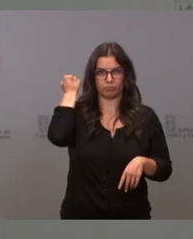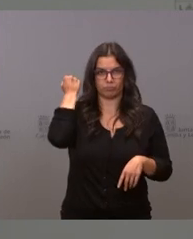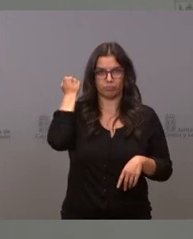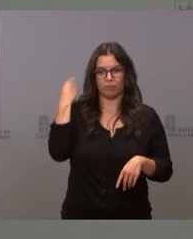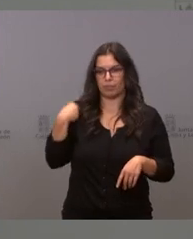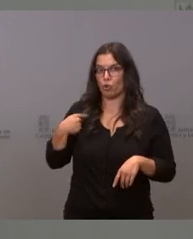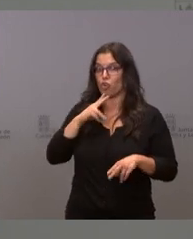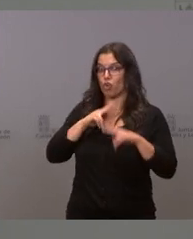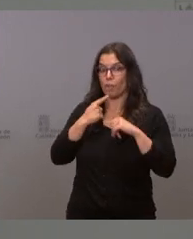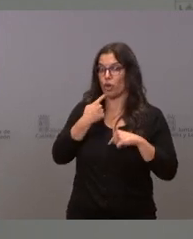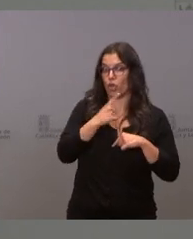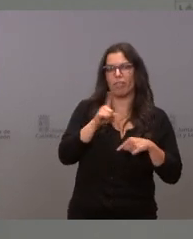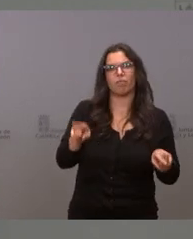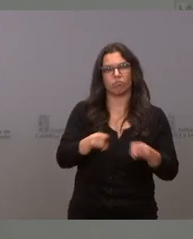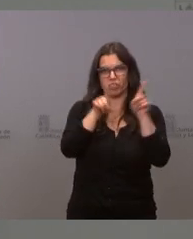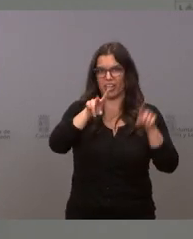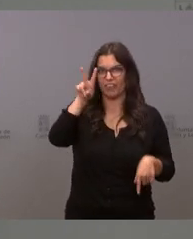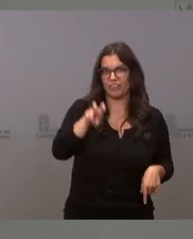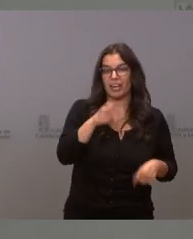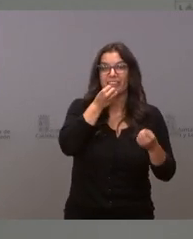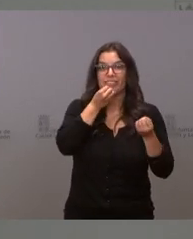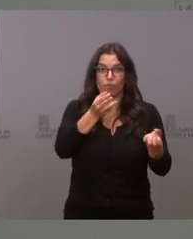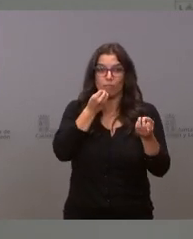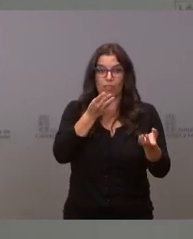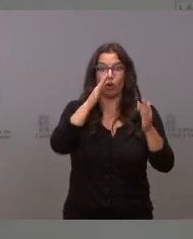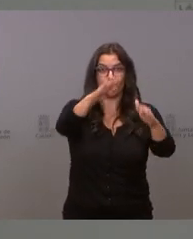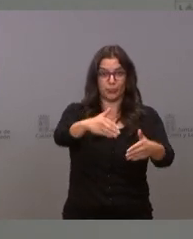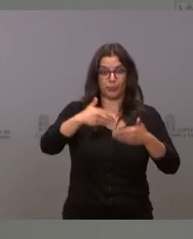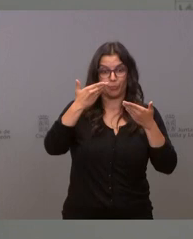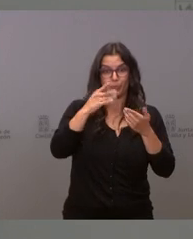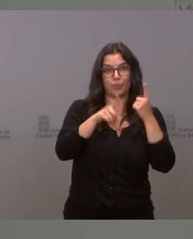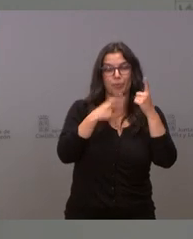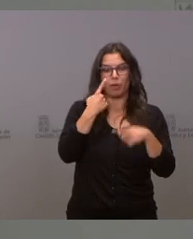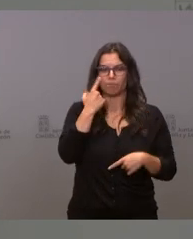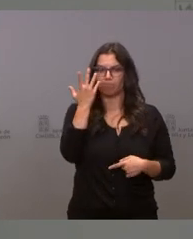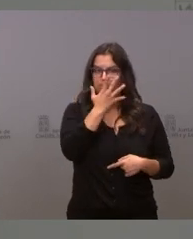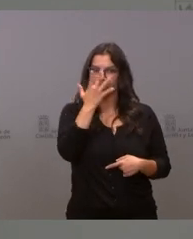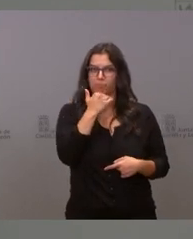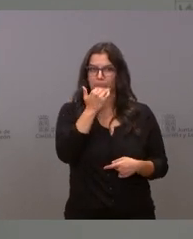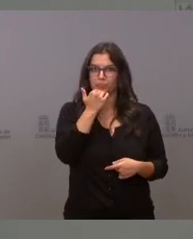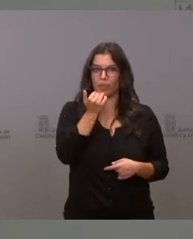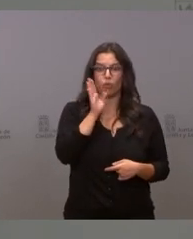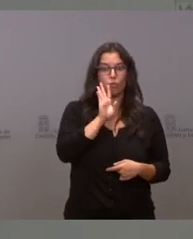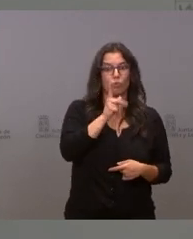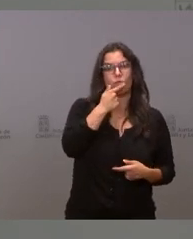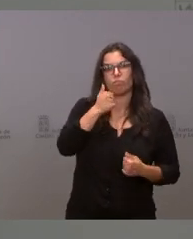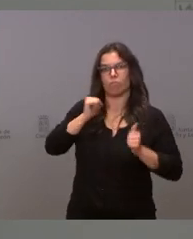anonimato. Siempre que las informaciones recibidas se deriven indicios racionales de veracidad.